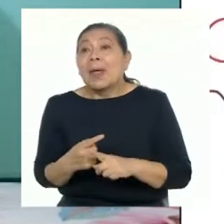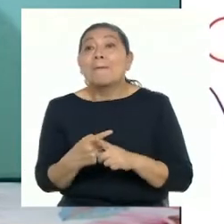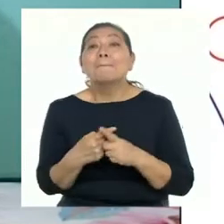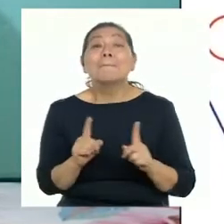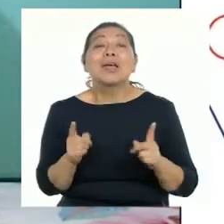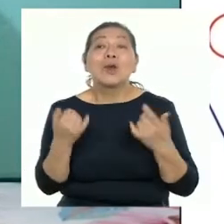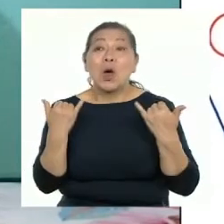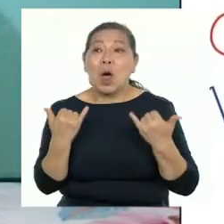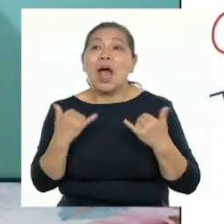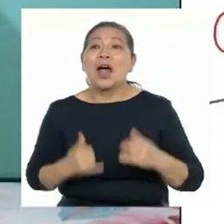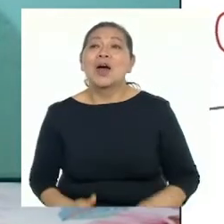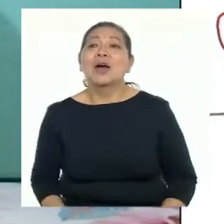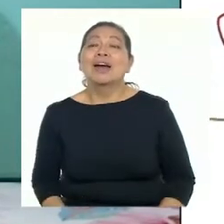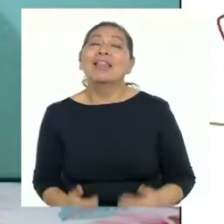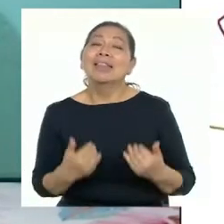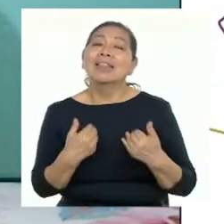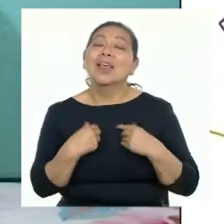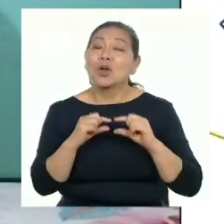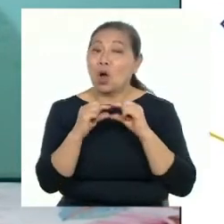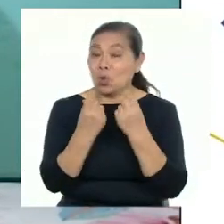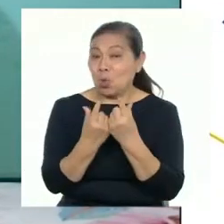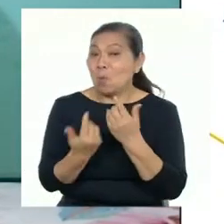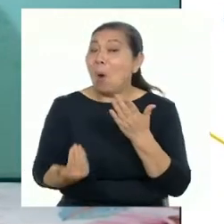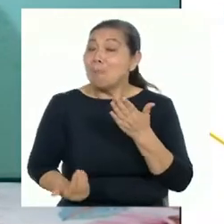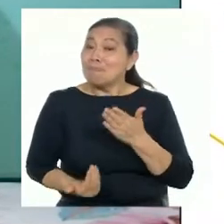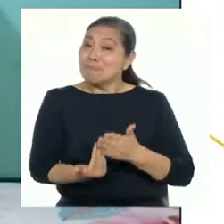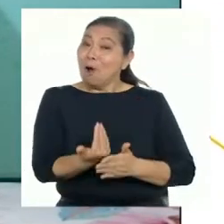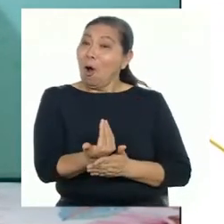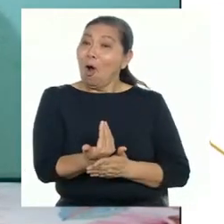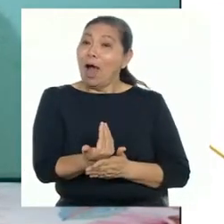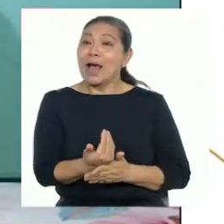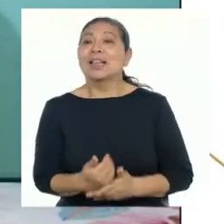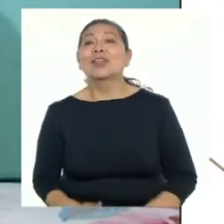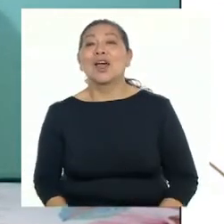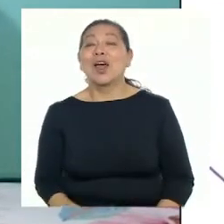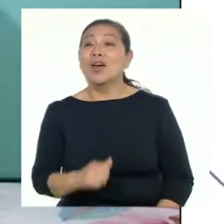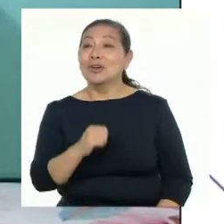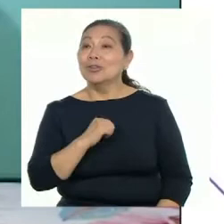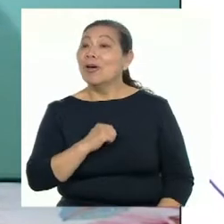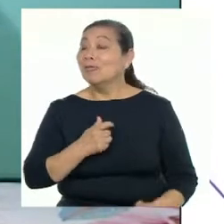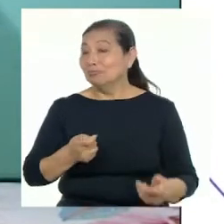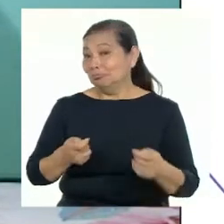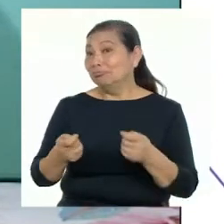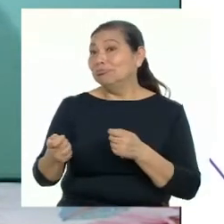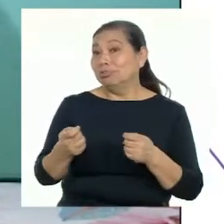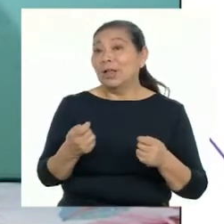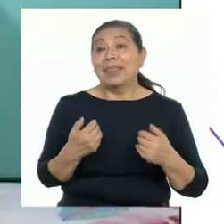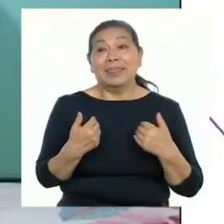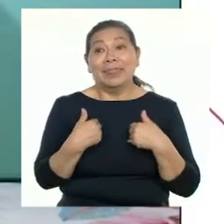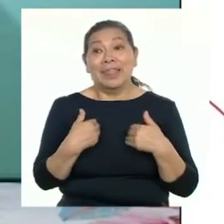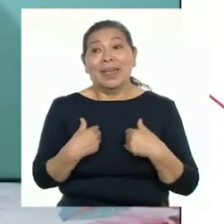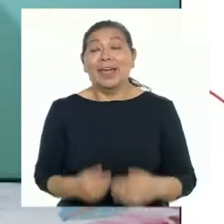Pero actualmente tengo un grupo de baile moderno en el cual yo manejo y también tengo aparte